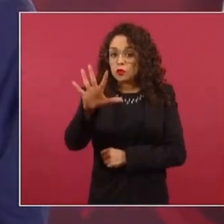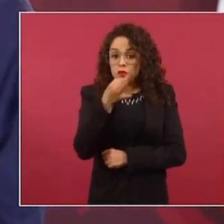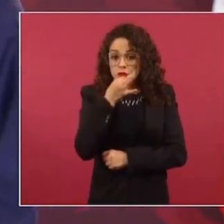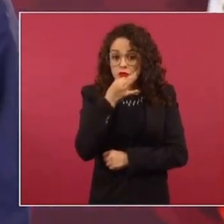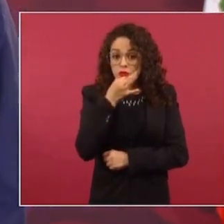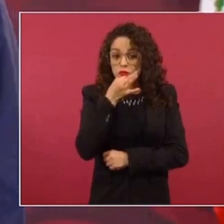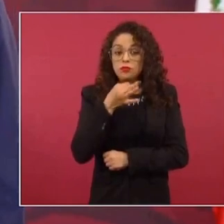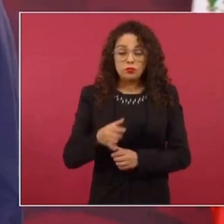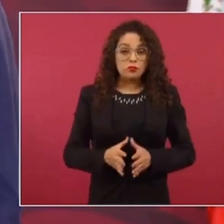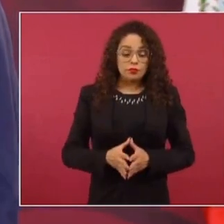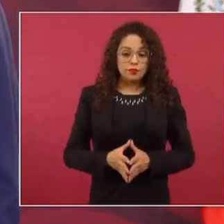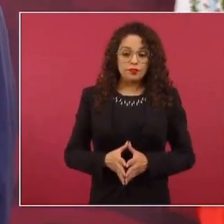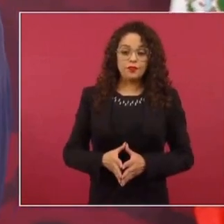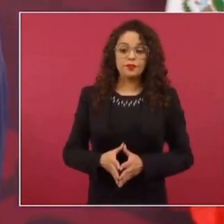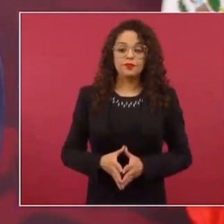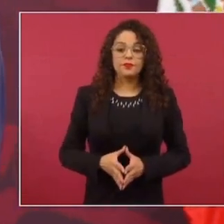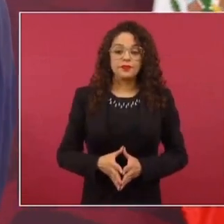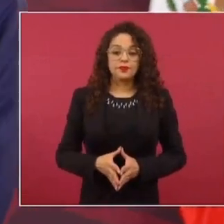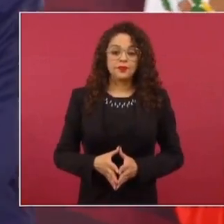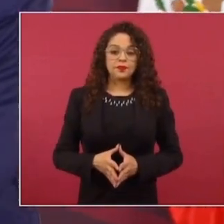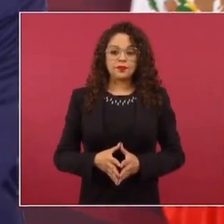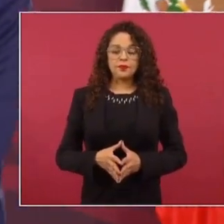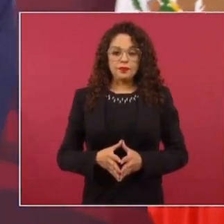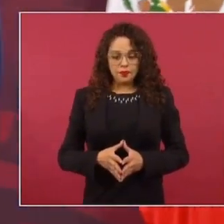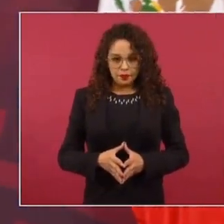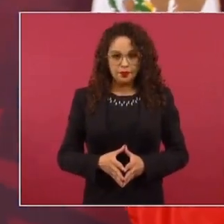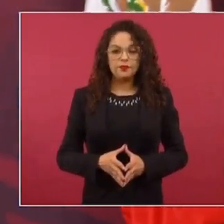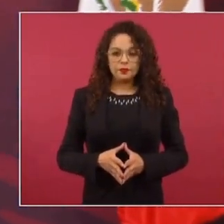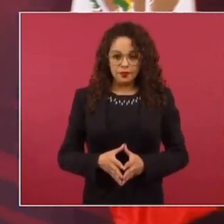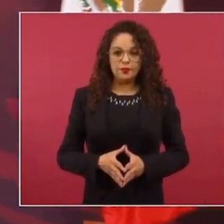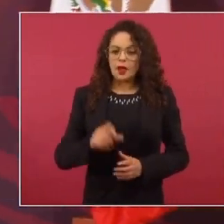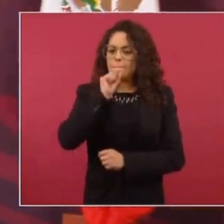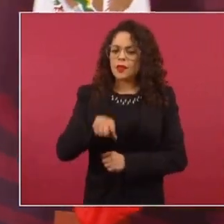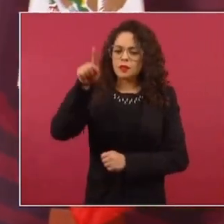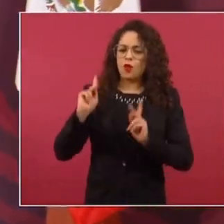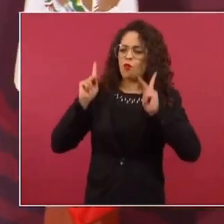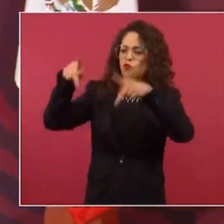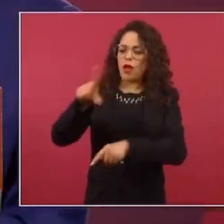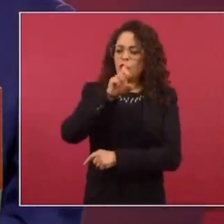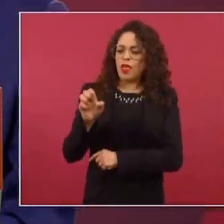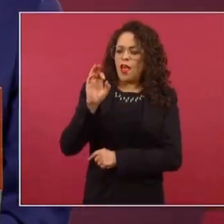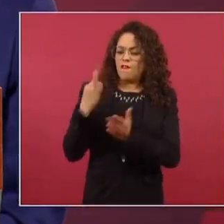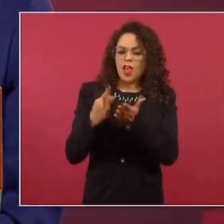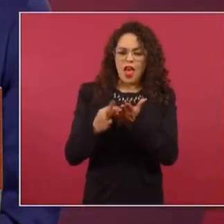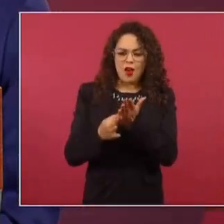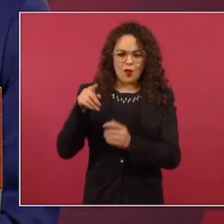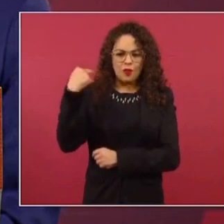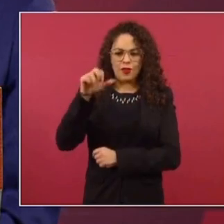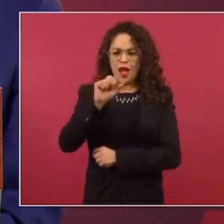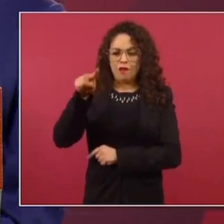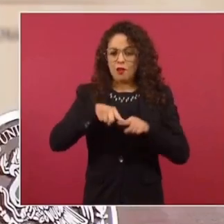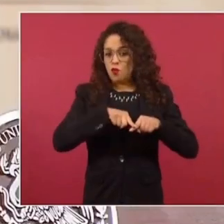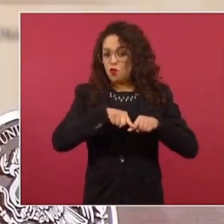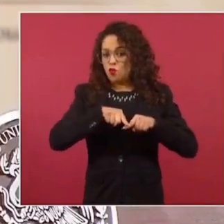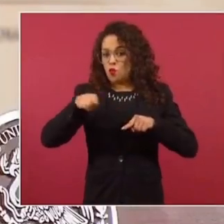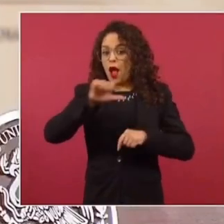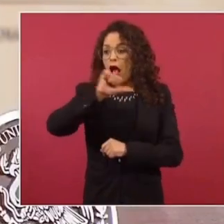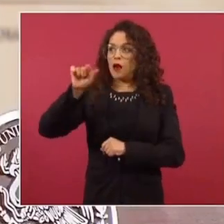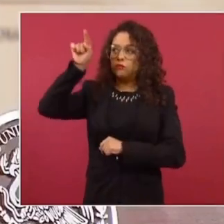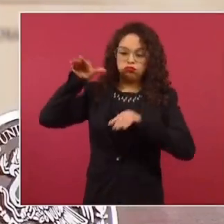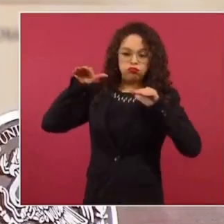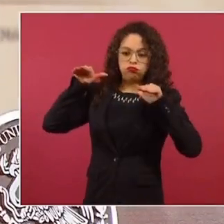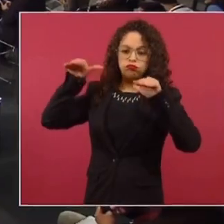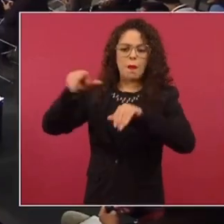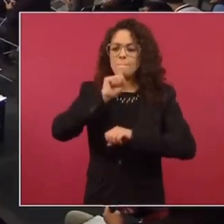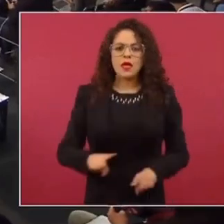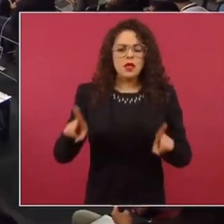Es lo mismo con esta avenida nueva que se creó de Puente de Fierro al aeropuerto. Entonces, de